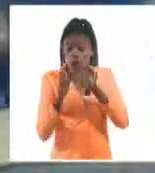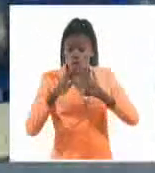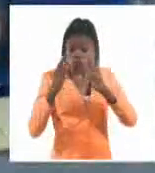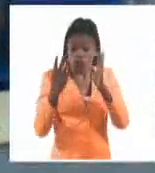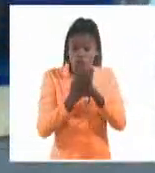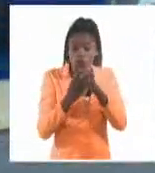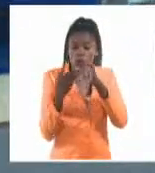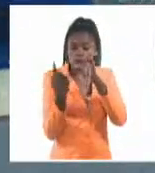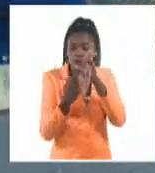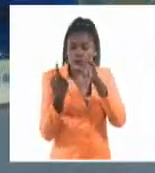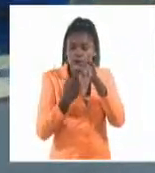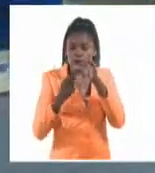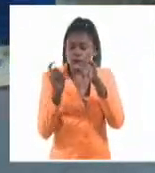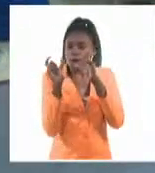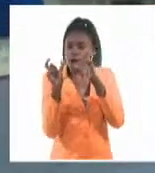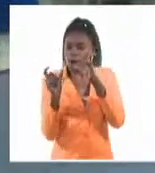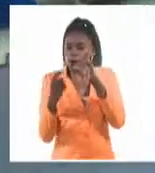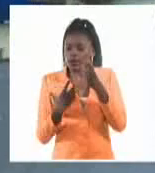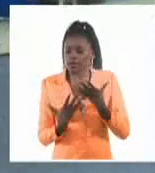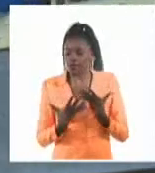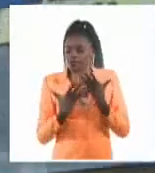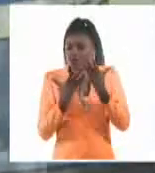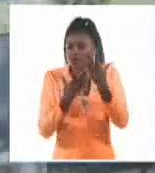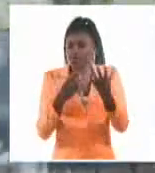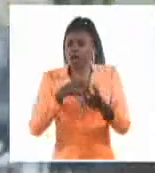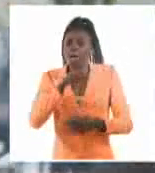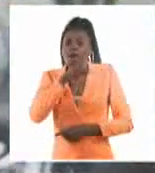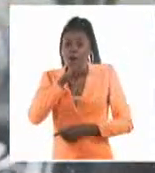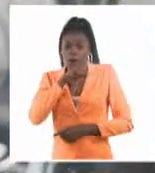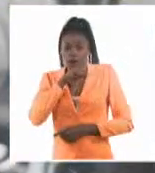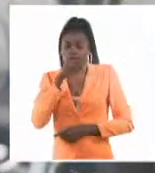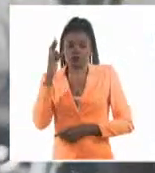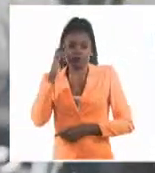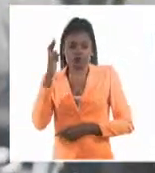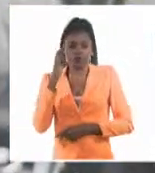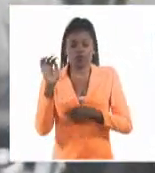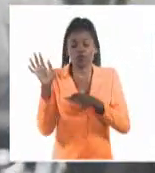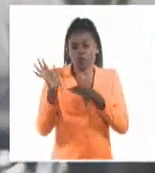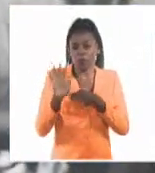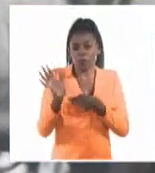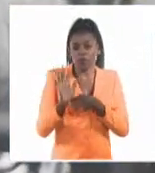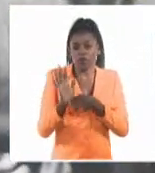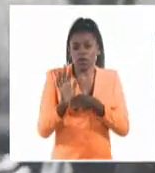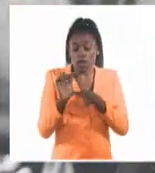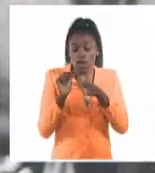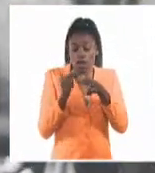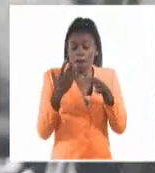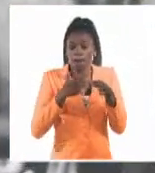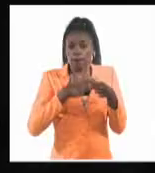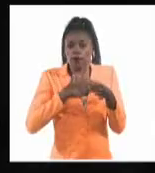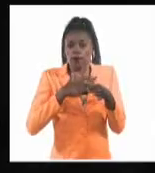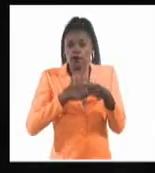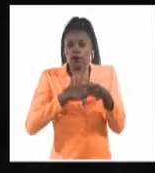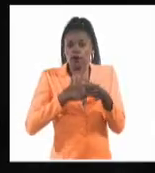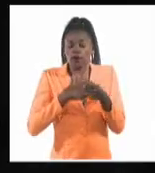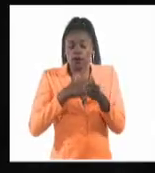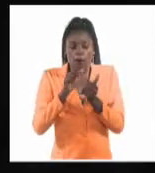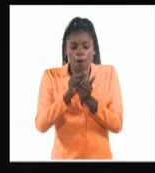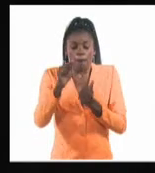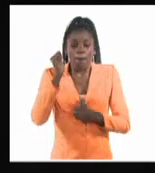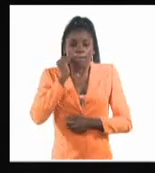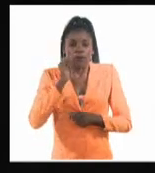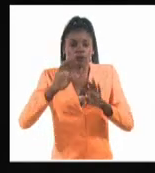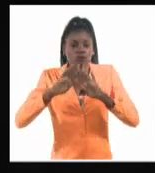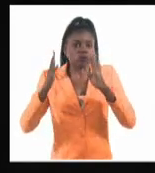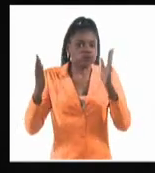grabación de los versos que él le deja a ella de despedida. Y fue para mí el premio más grande que me han dado